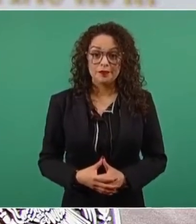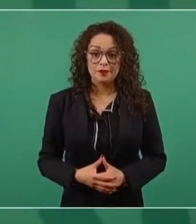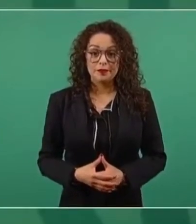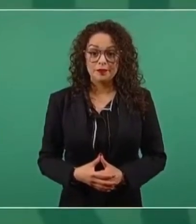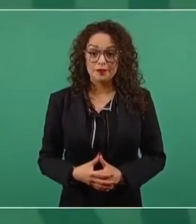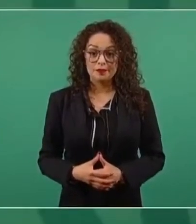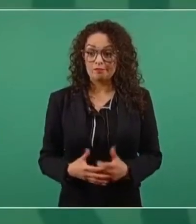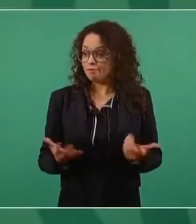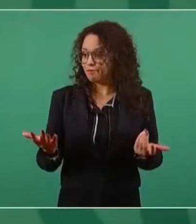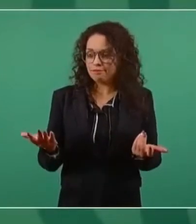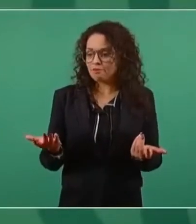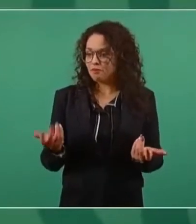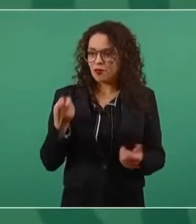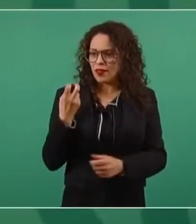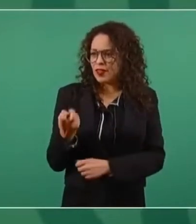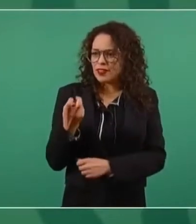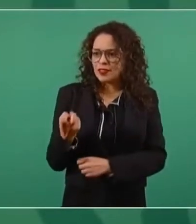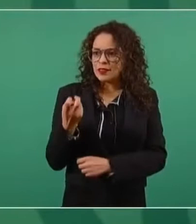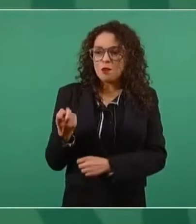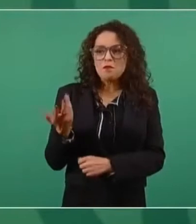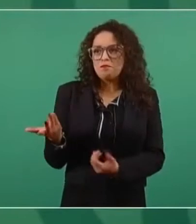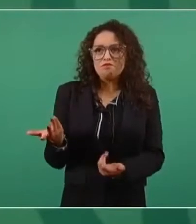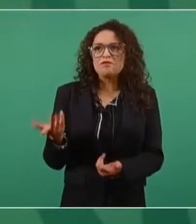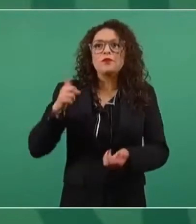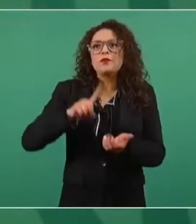eso es lo mejor